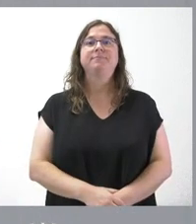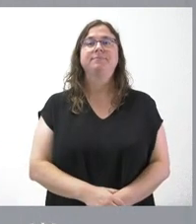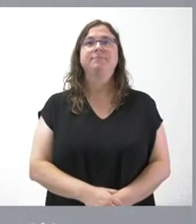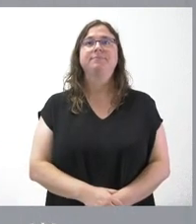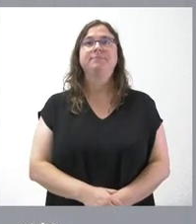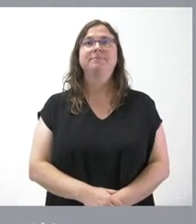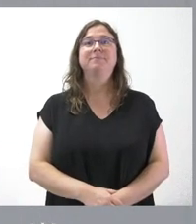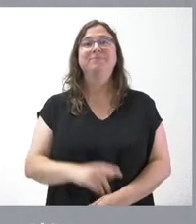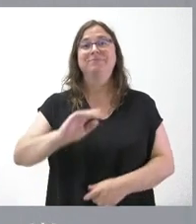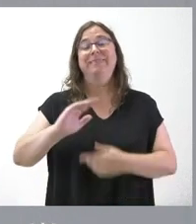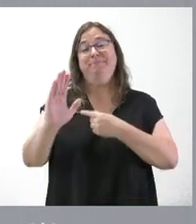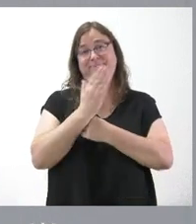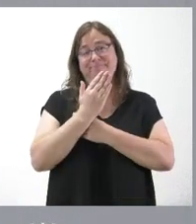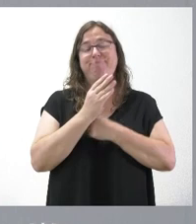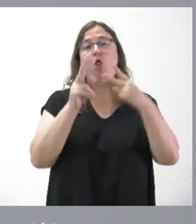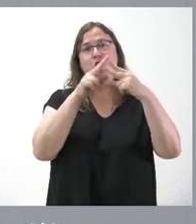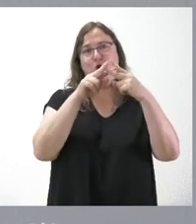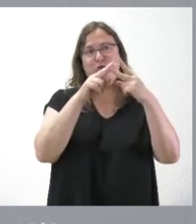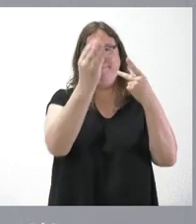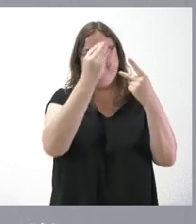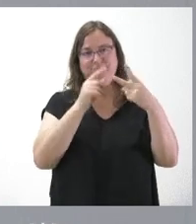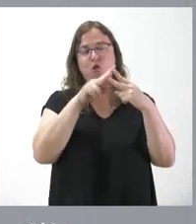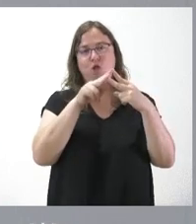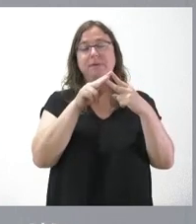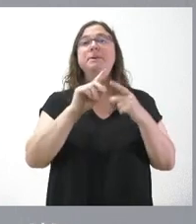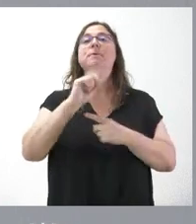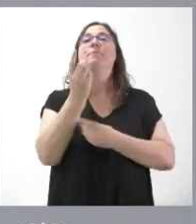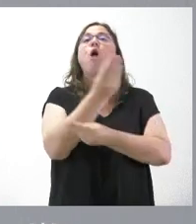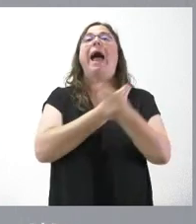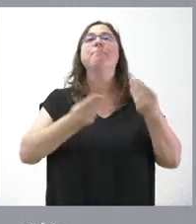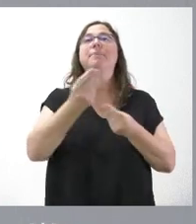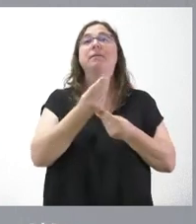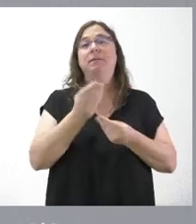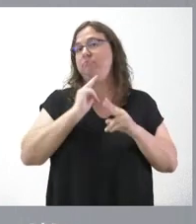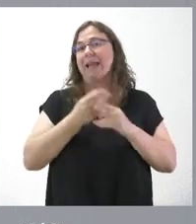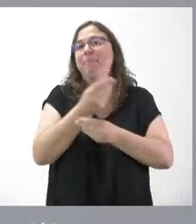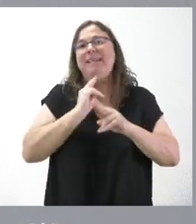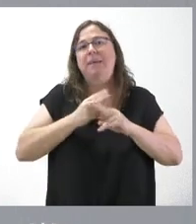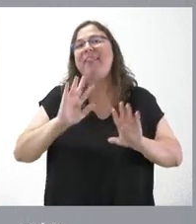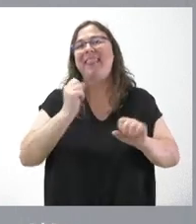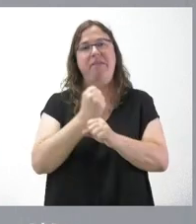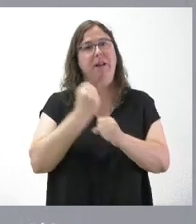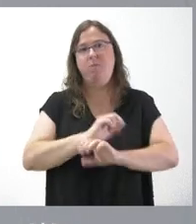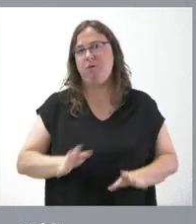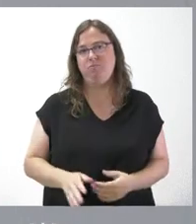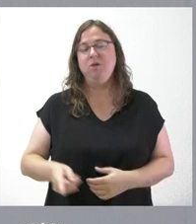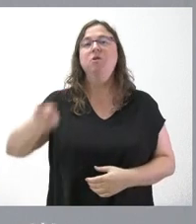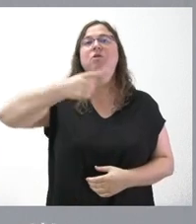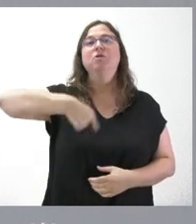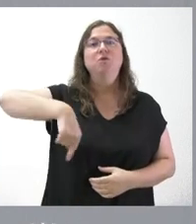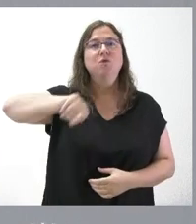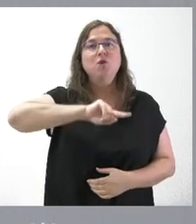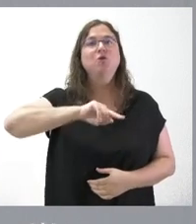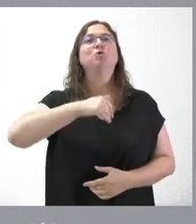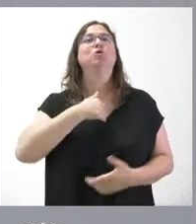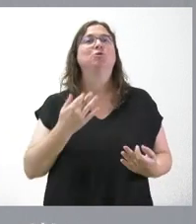Pues plantea básicamente dos cuestiones. En primer lugar, ¿cuáles ha sido el ambiente? El ambiente ha sido de trabajo. Hemos repasado los